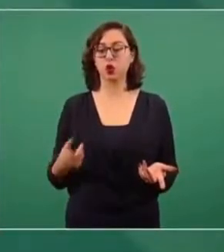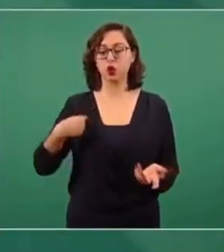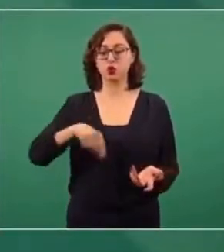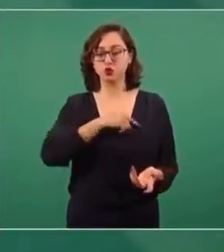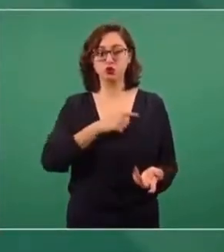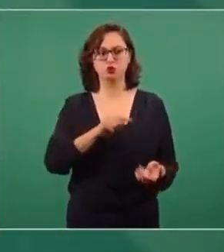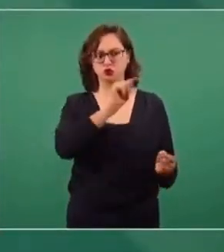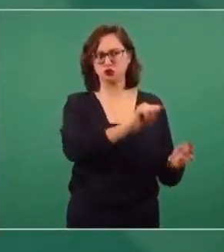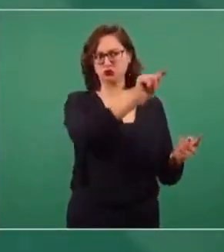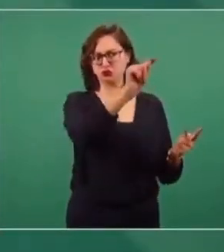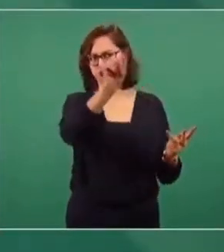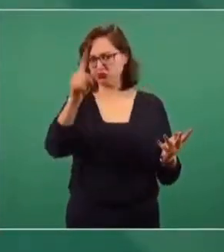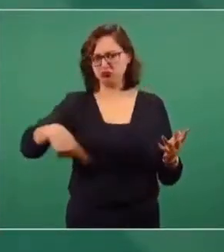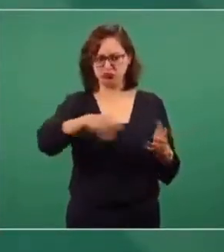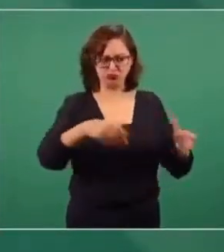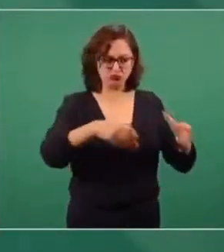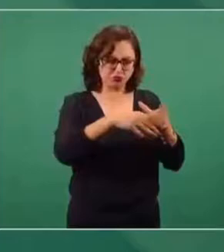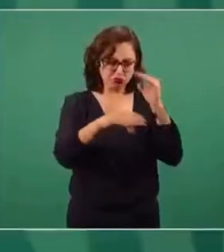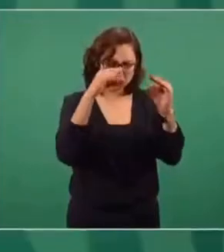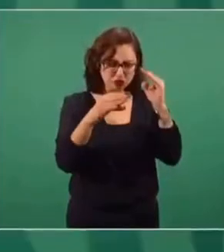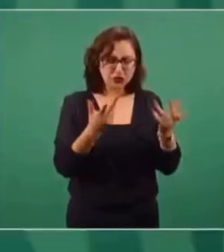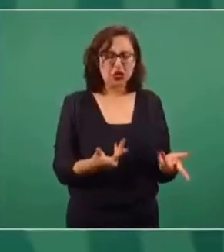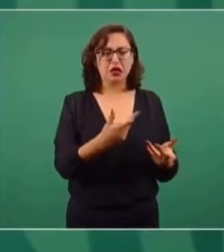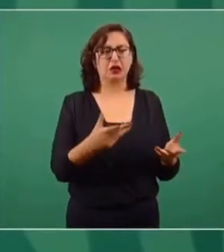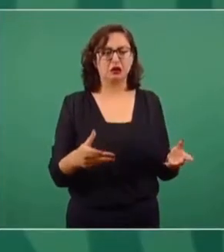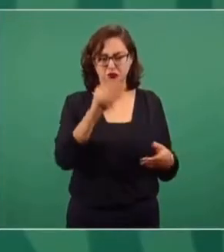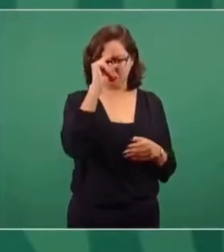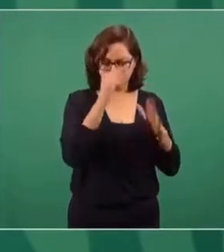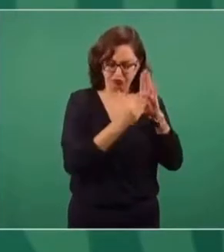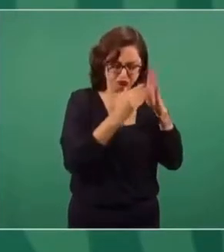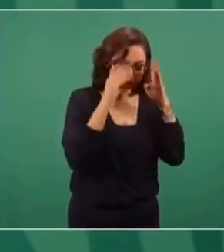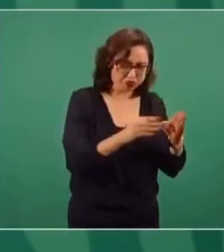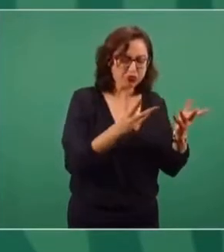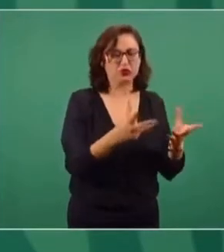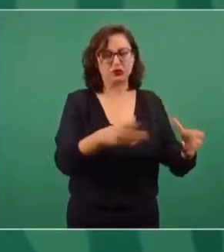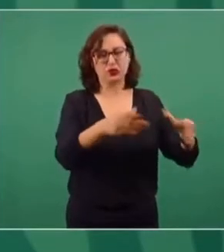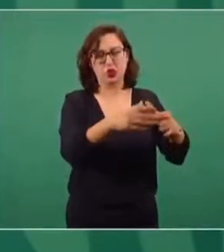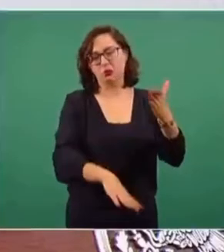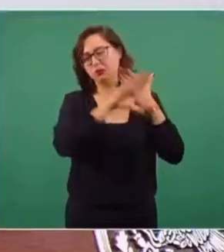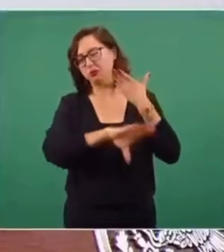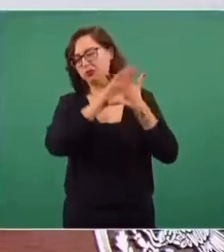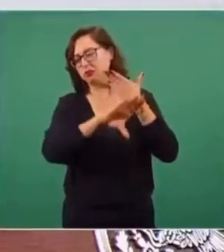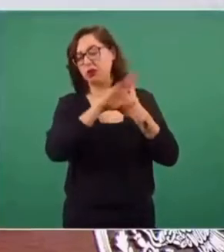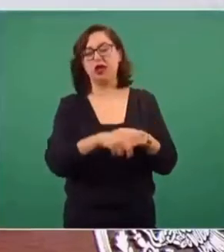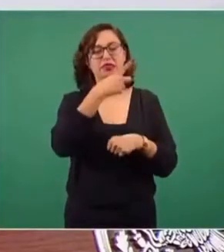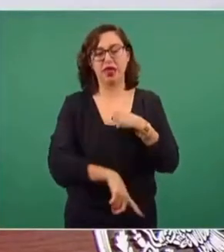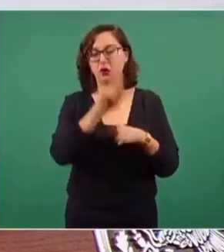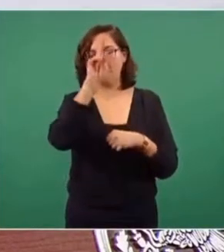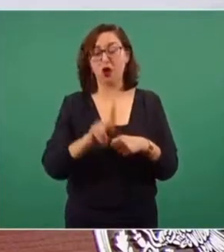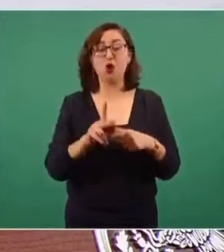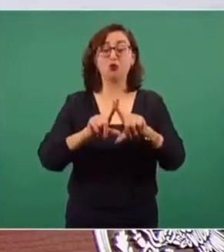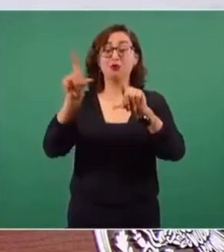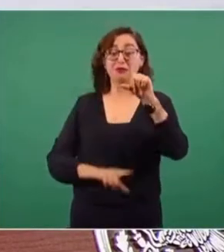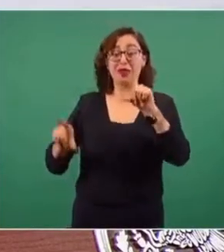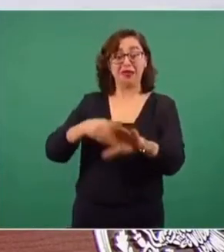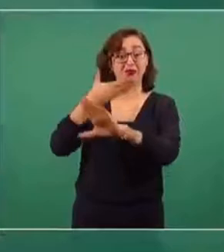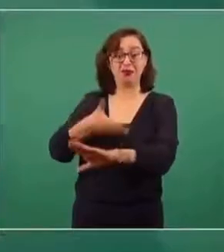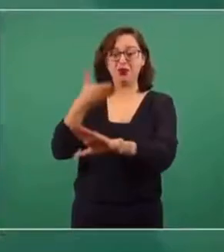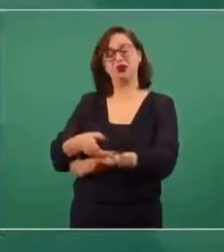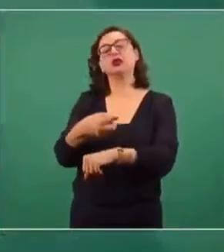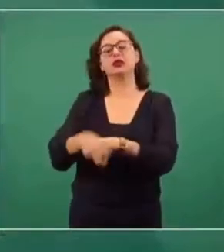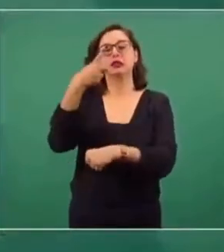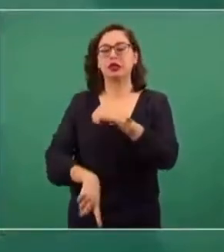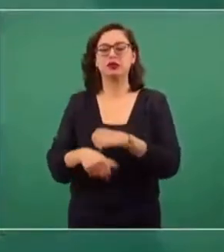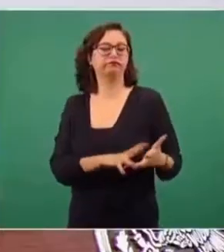los intelectuales orgánicos, estos los abajo firmantes, todos nos han dañado y lo peor han dañado al país porque